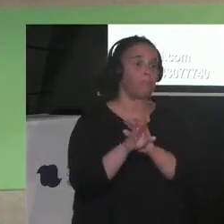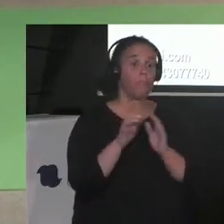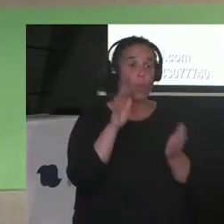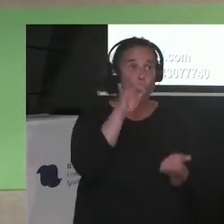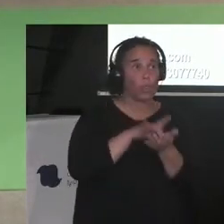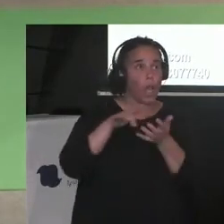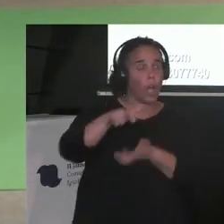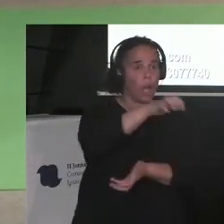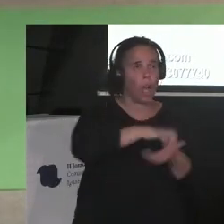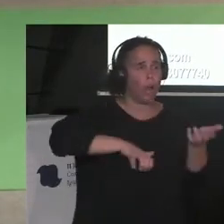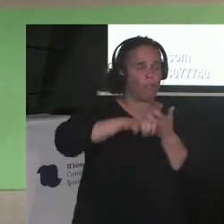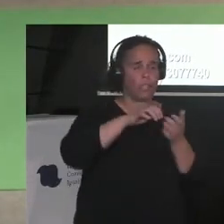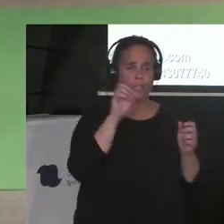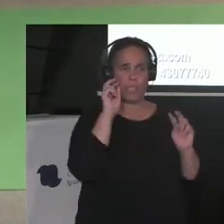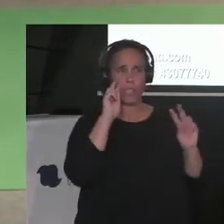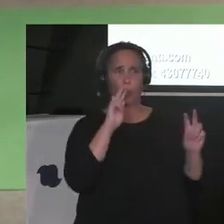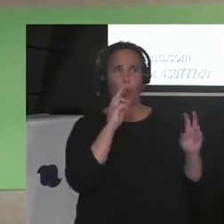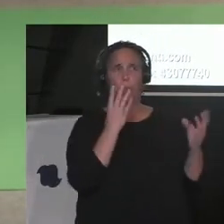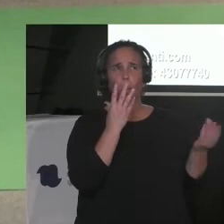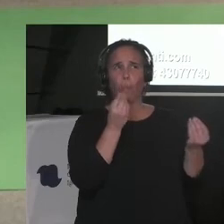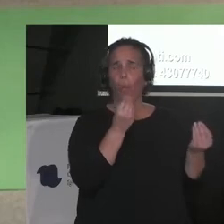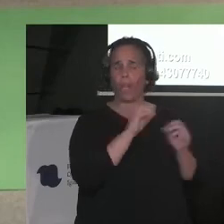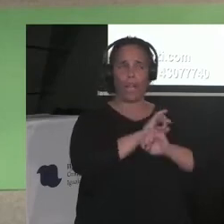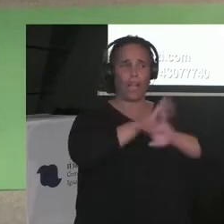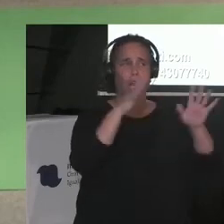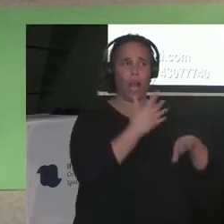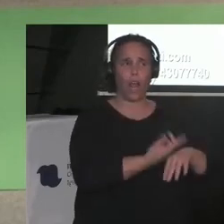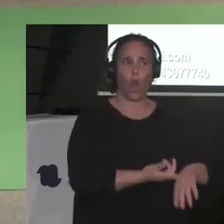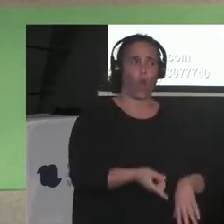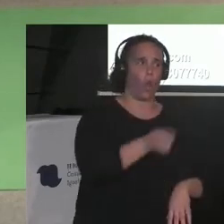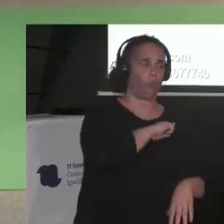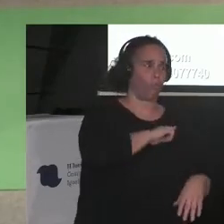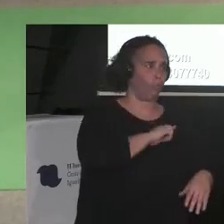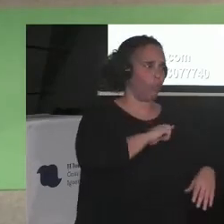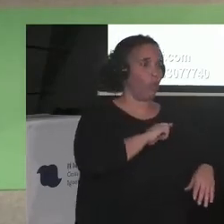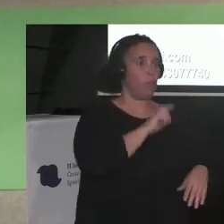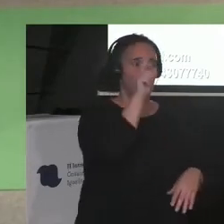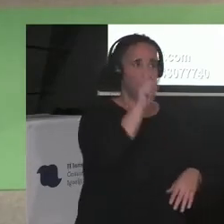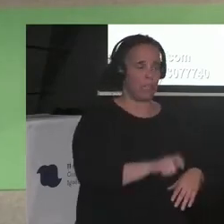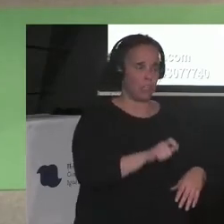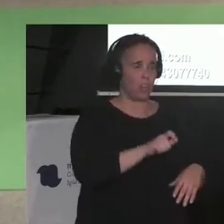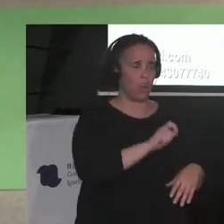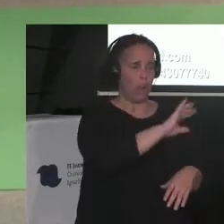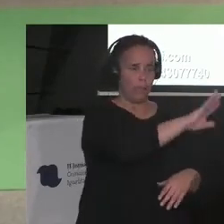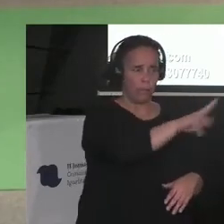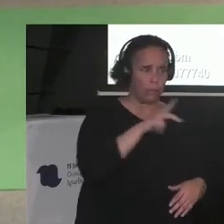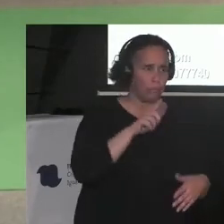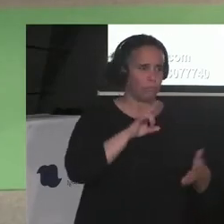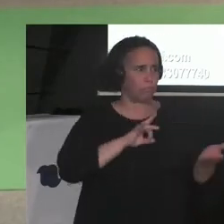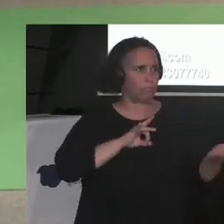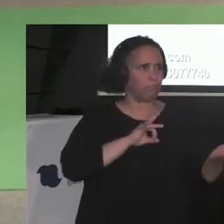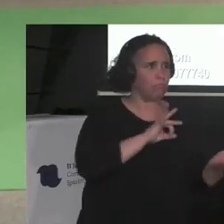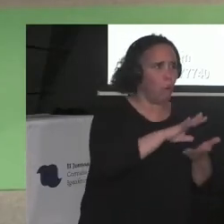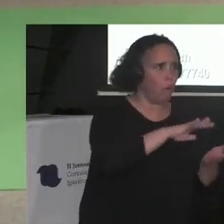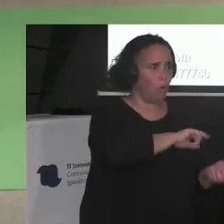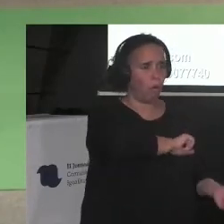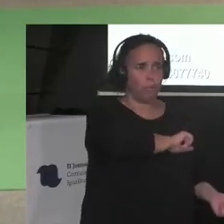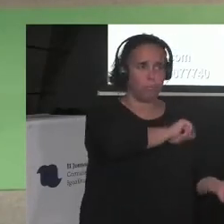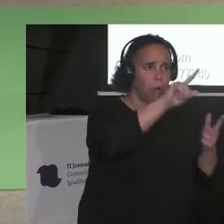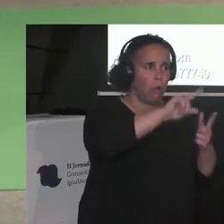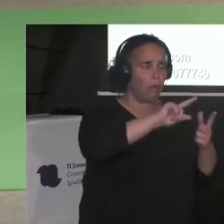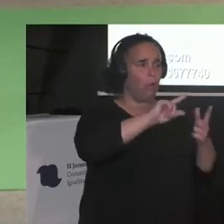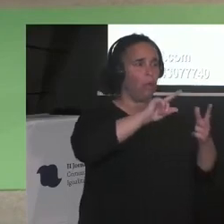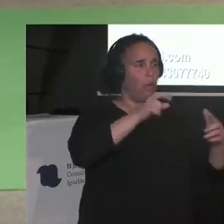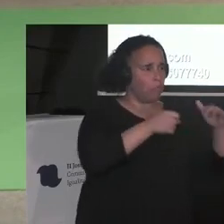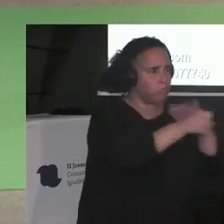violenta que sufre quien es usurpado, saqueado, expulsado, deportado, arrinconado y